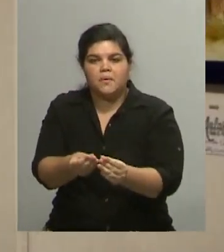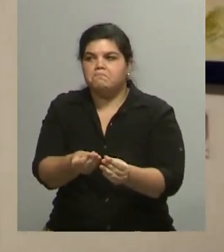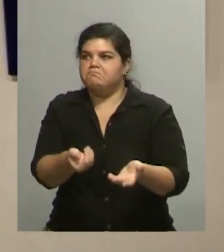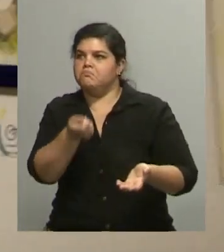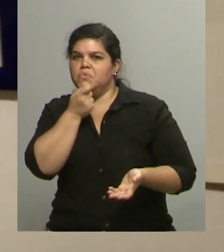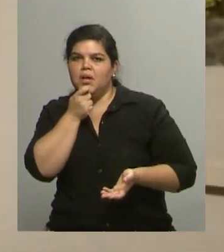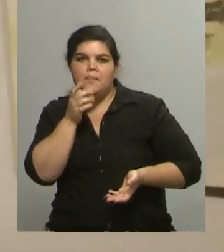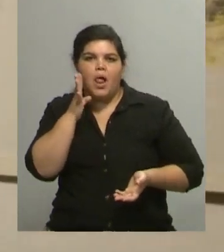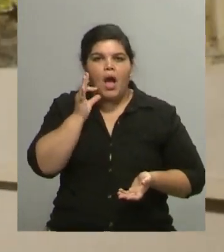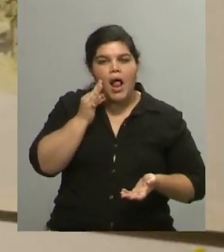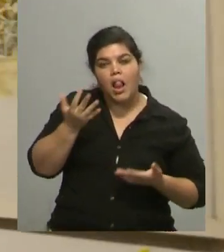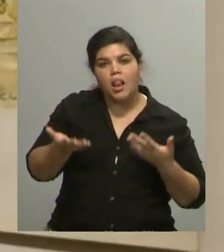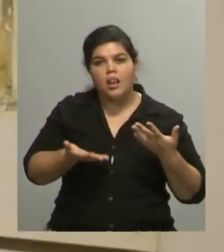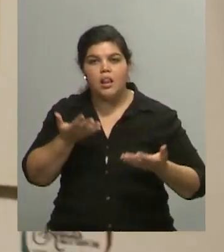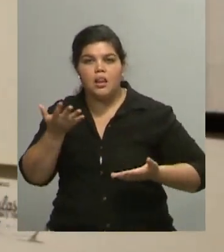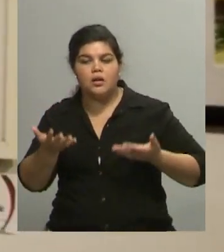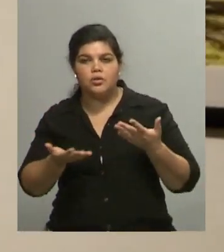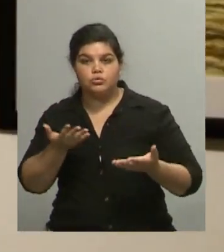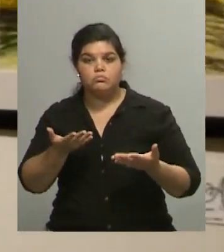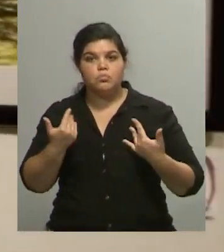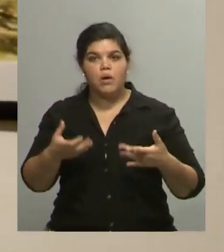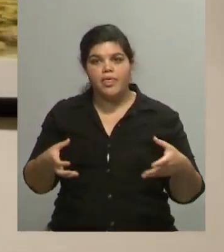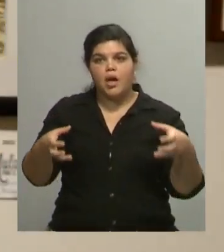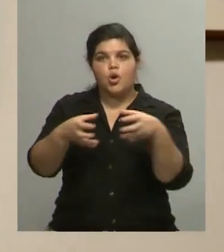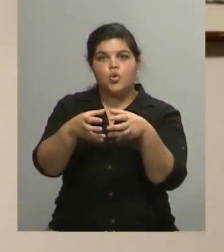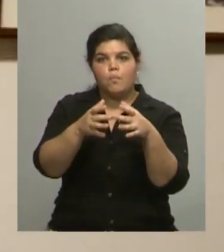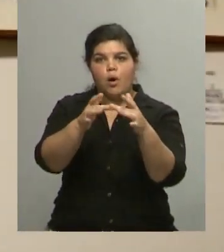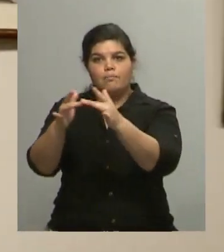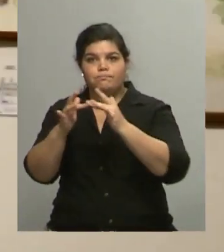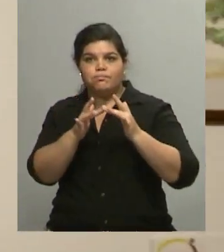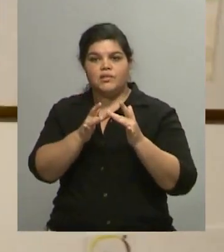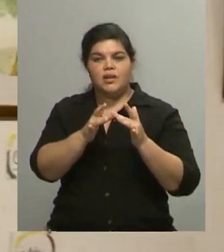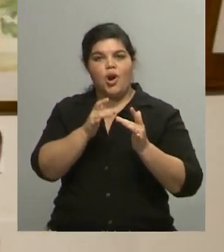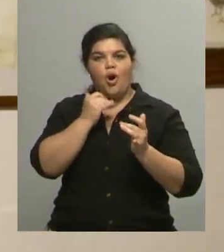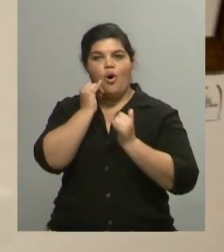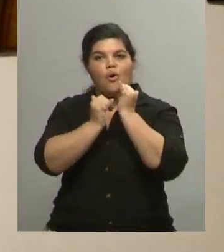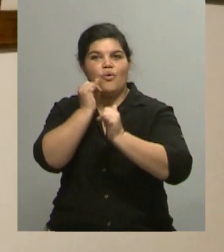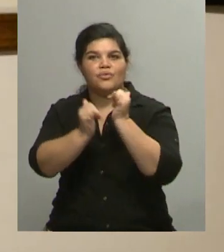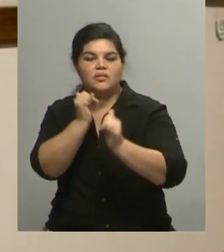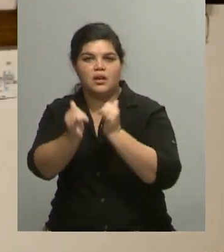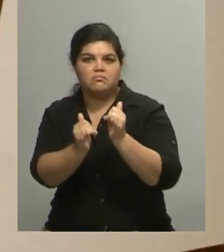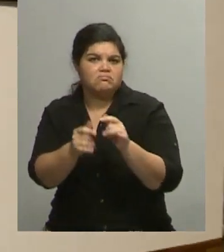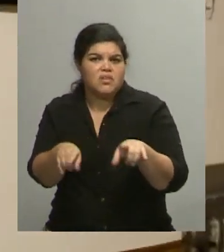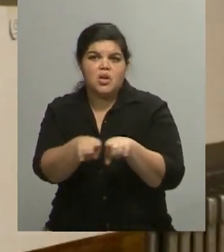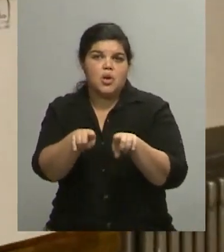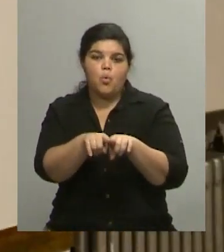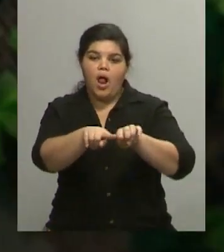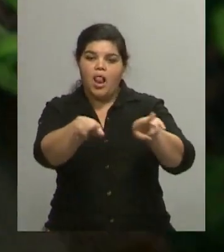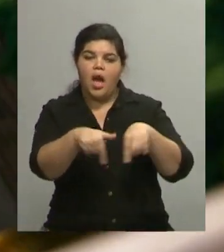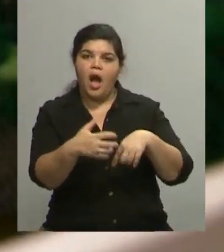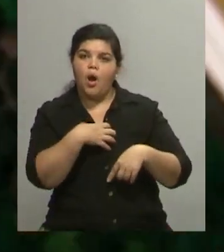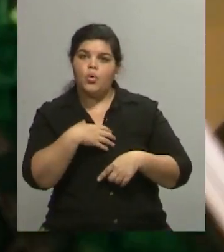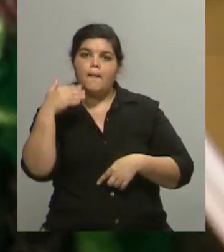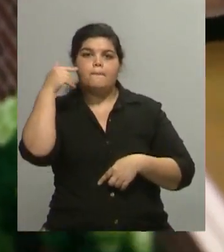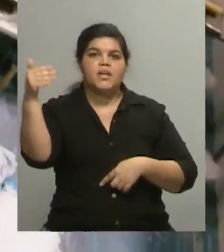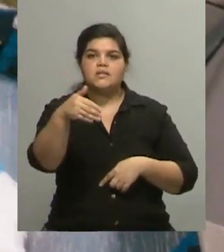y la idea era comentarlo y se comentaba en el grupo, que eso también después pasa en aulas presencial, que por eso yo digo que dar clase